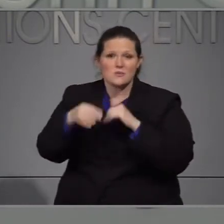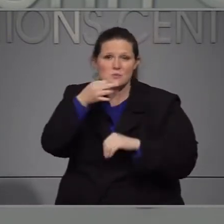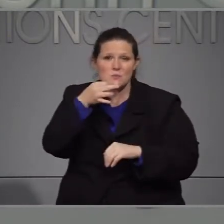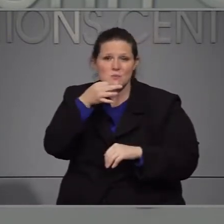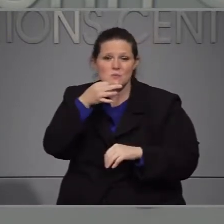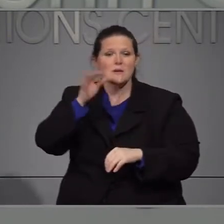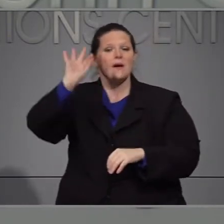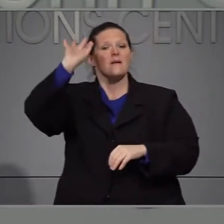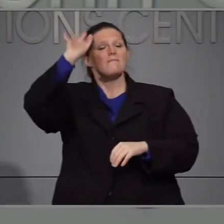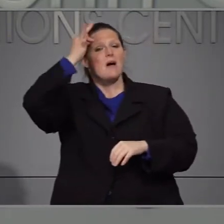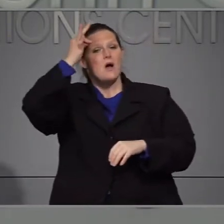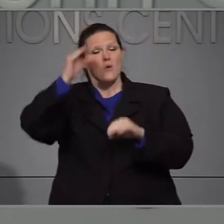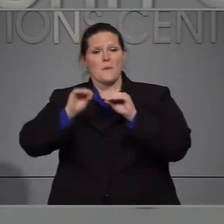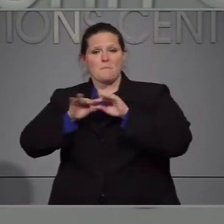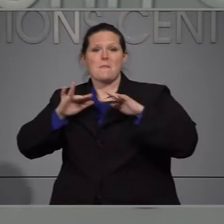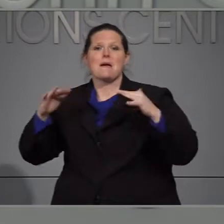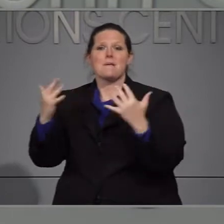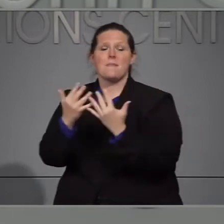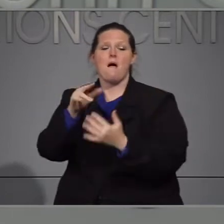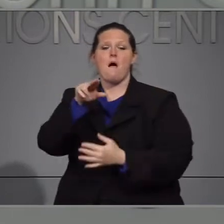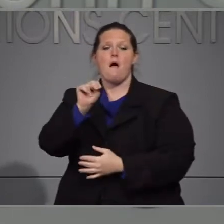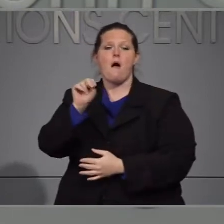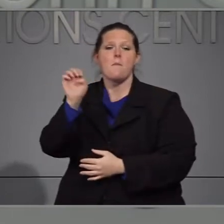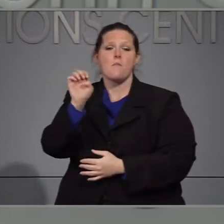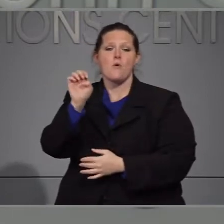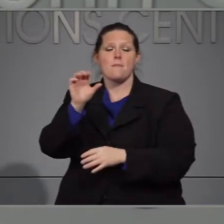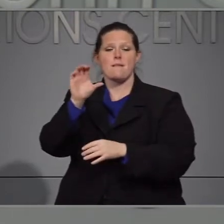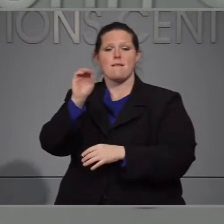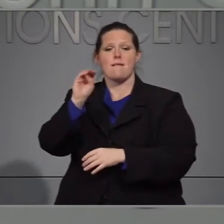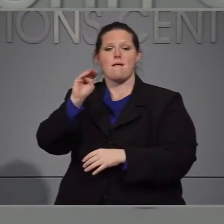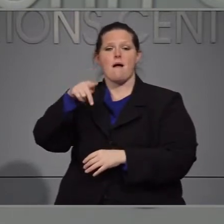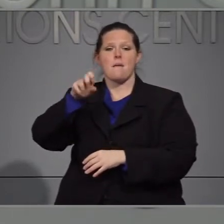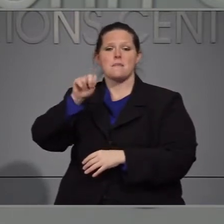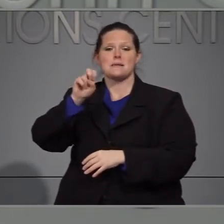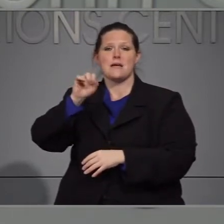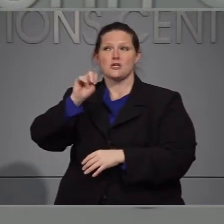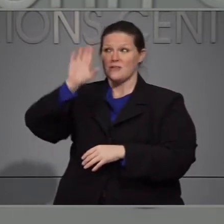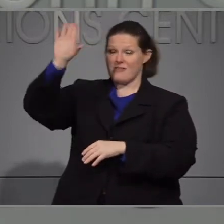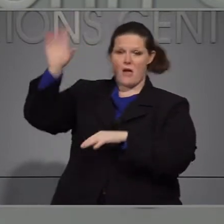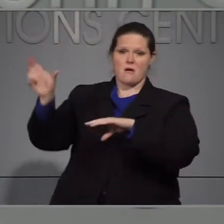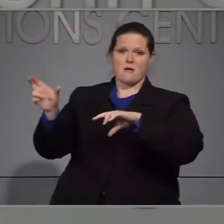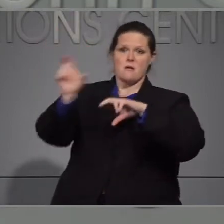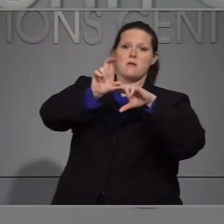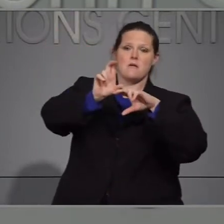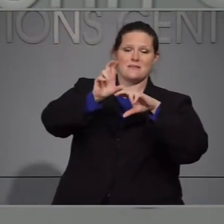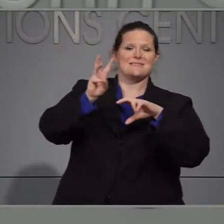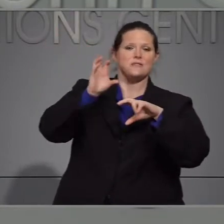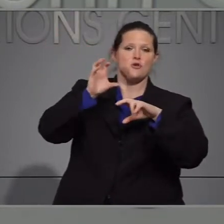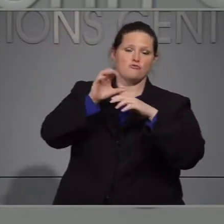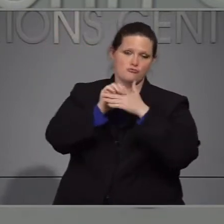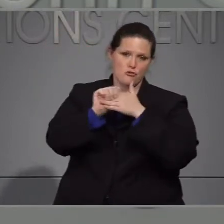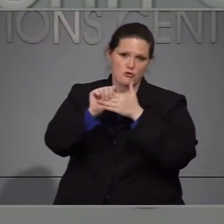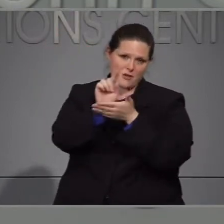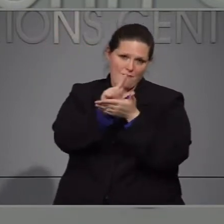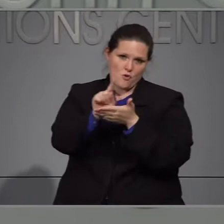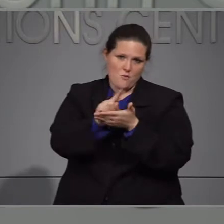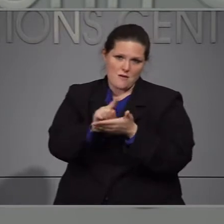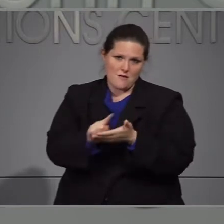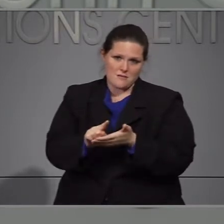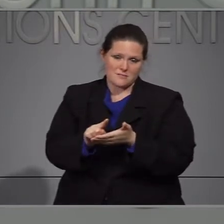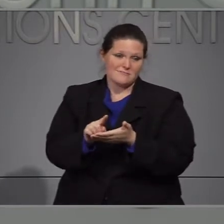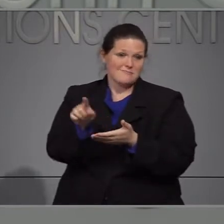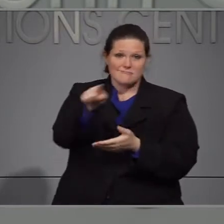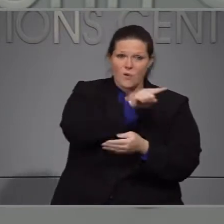desempleo por la pandemia ofrece 600 dólares adicionales a la semana a los trabajadores